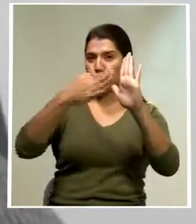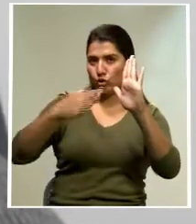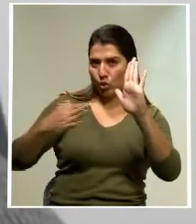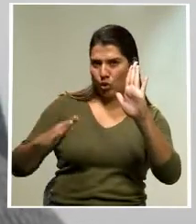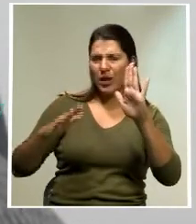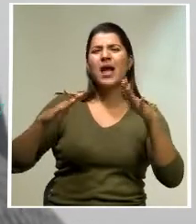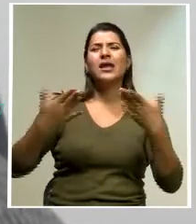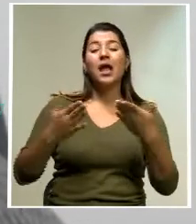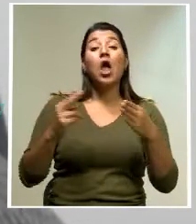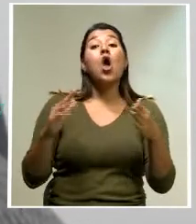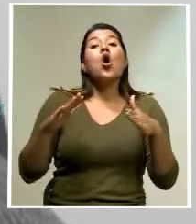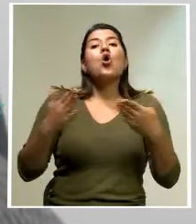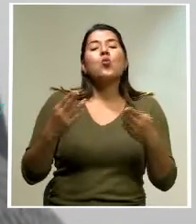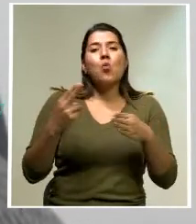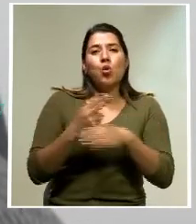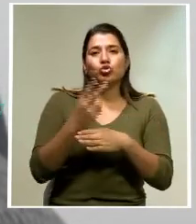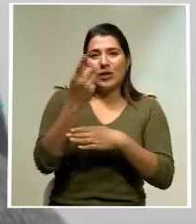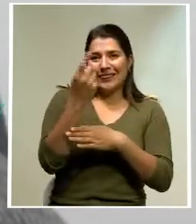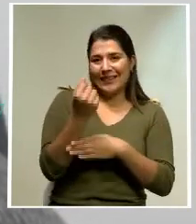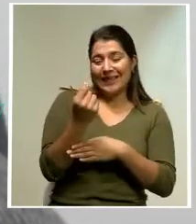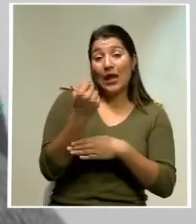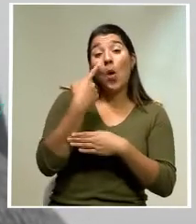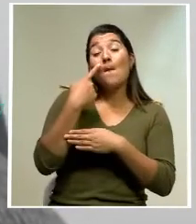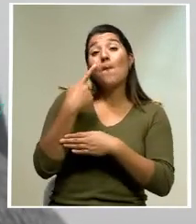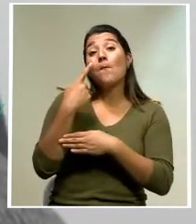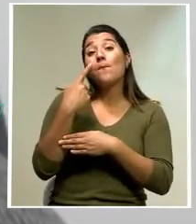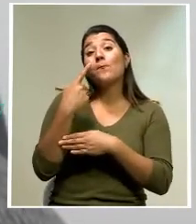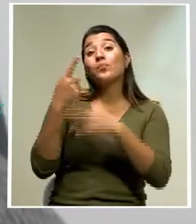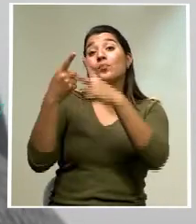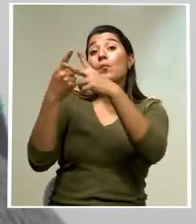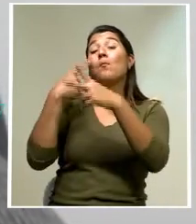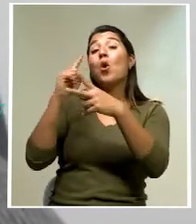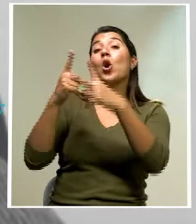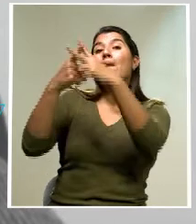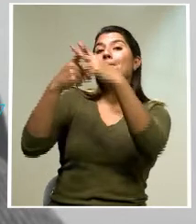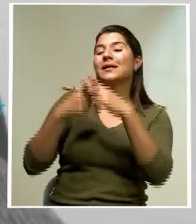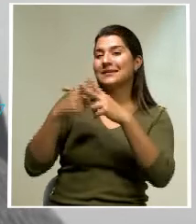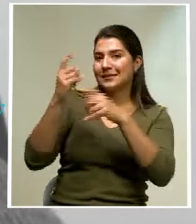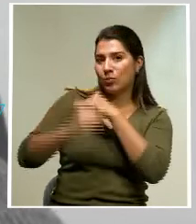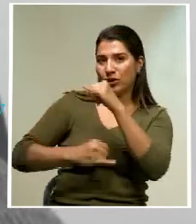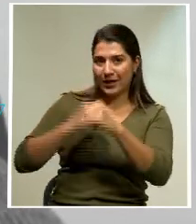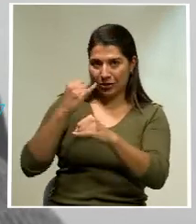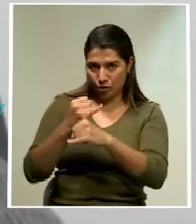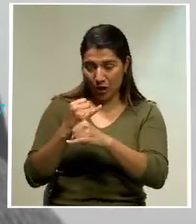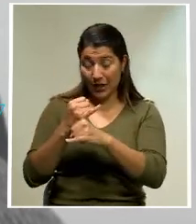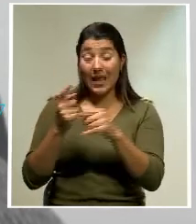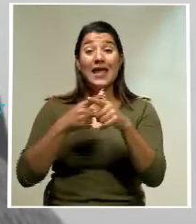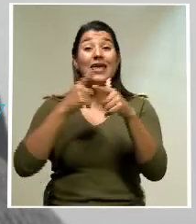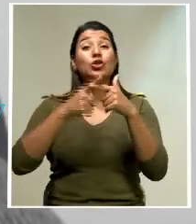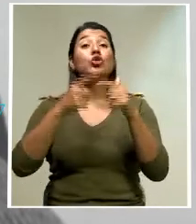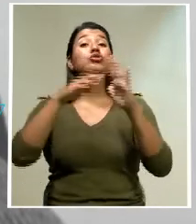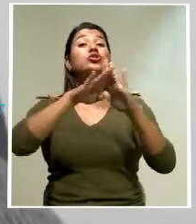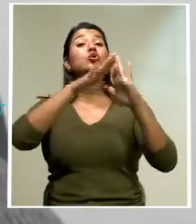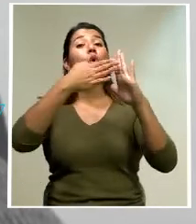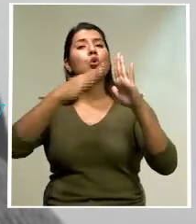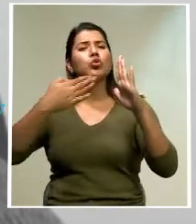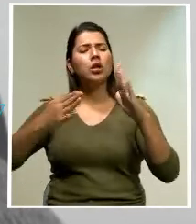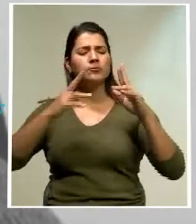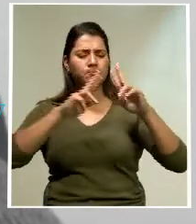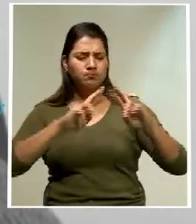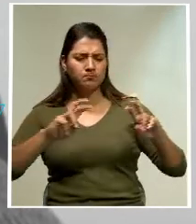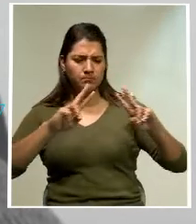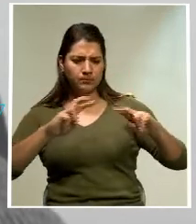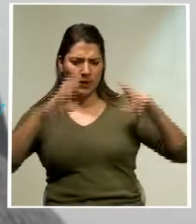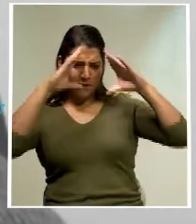ejecución de los créditos externos. La Contraloría General analiza esta información y la remite también a la Asamblea